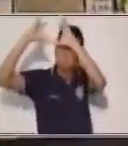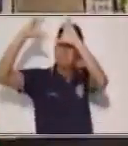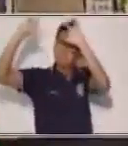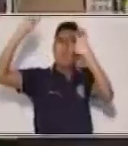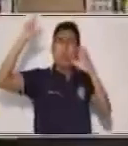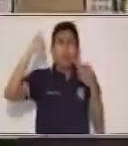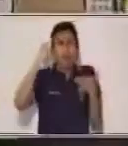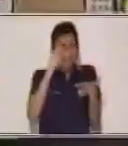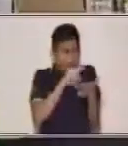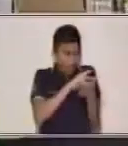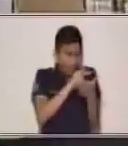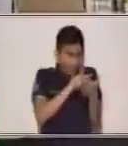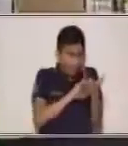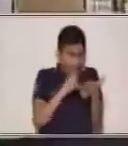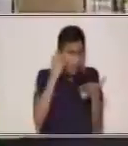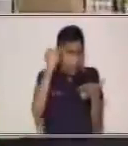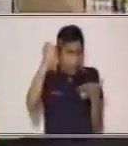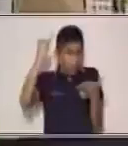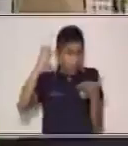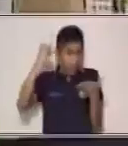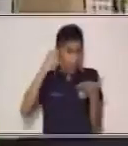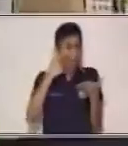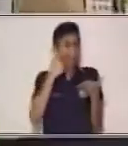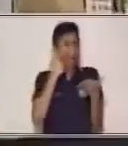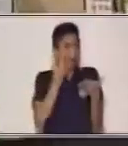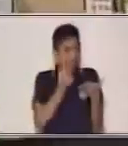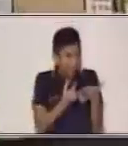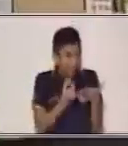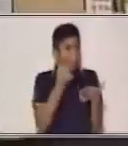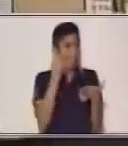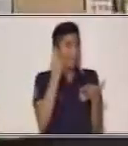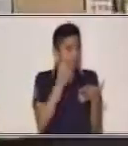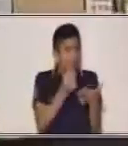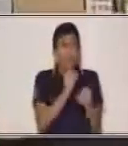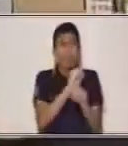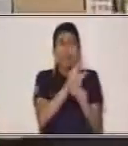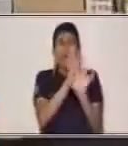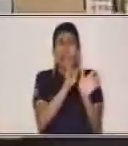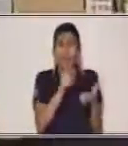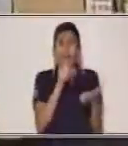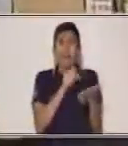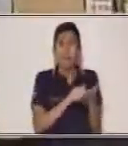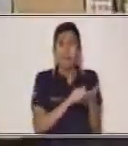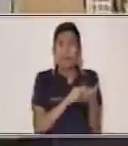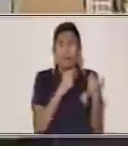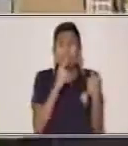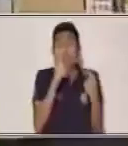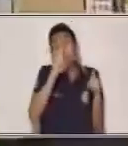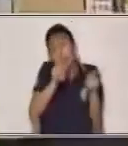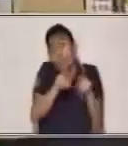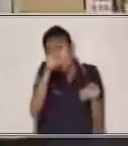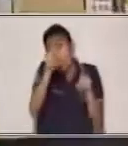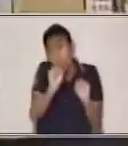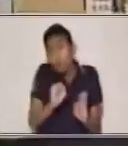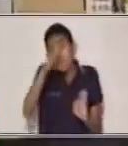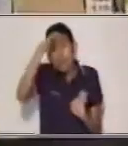personaje o bien puede ser testigo de la historia. Entonces, la finalidad